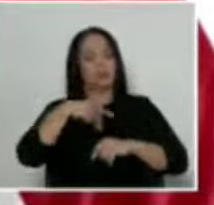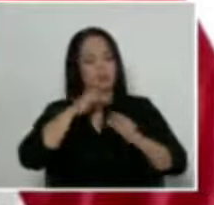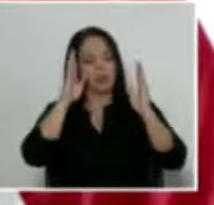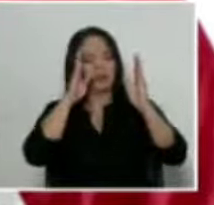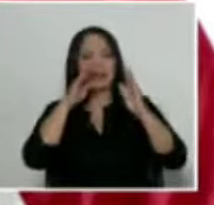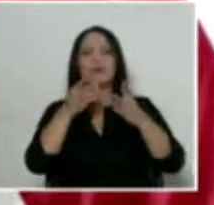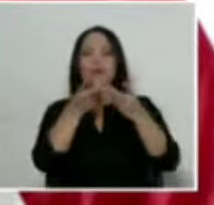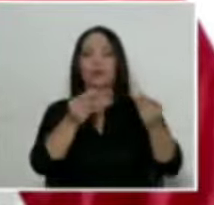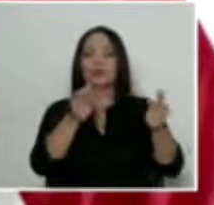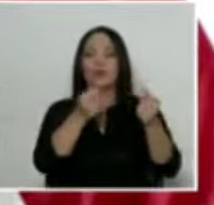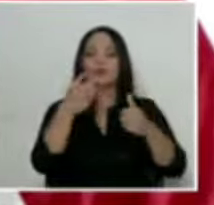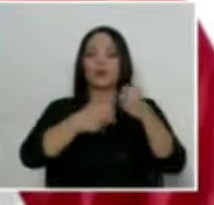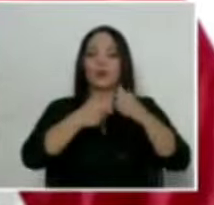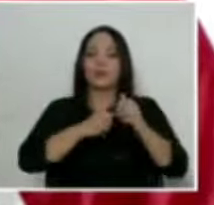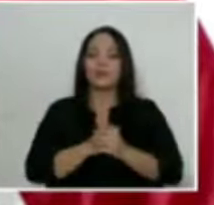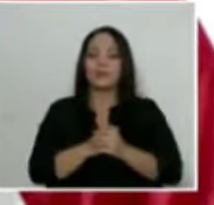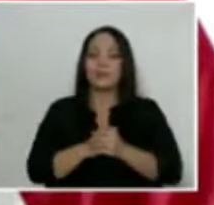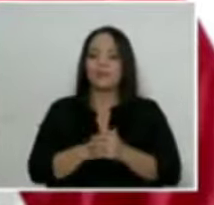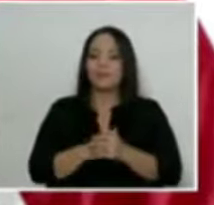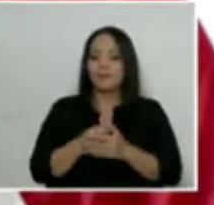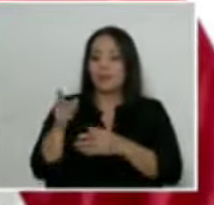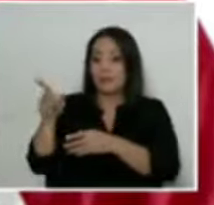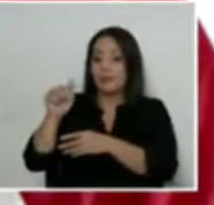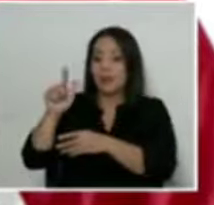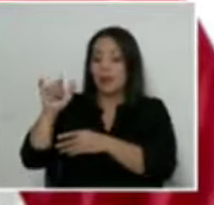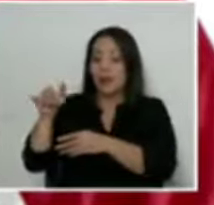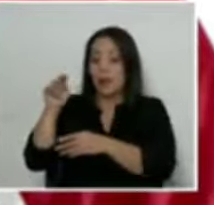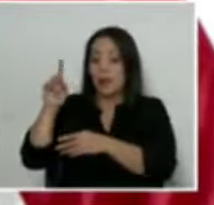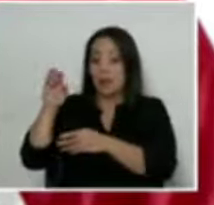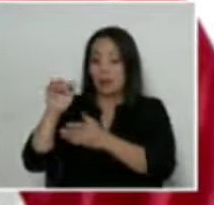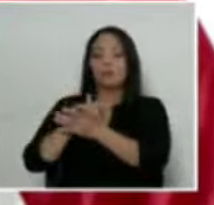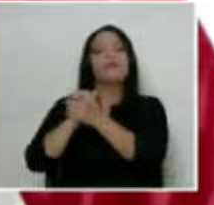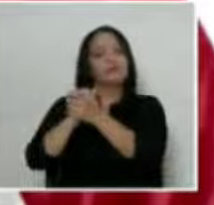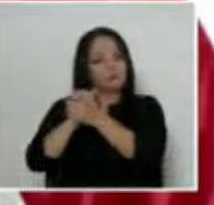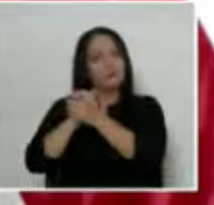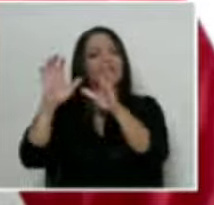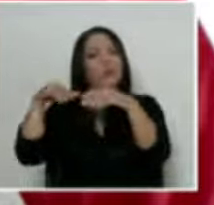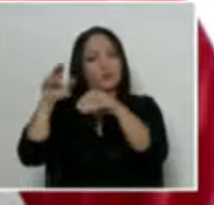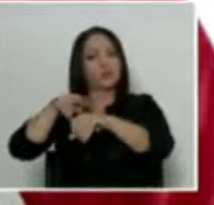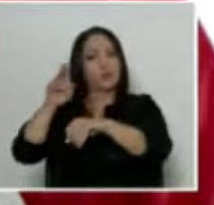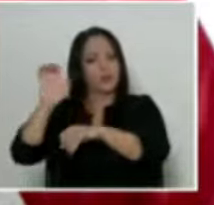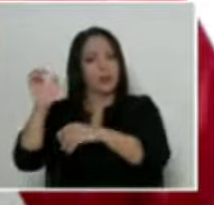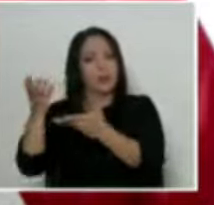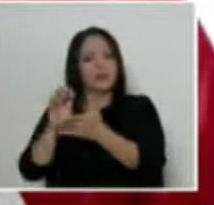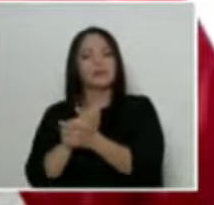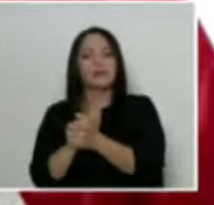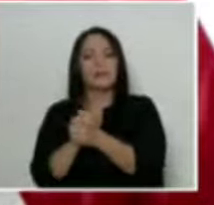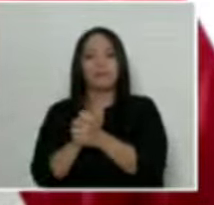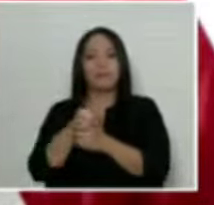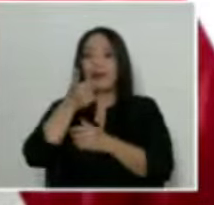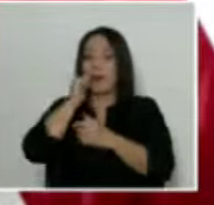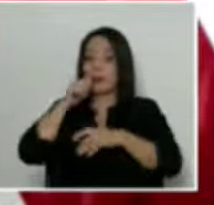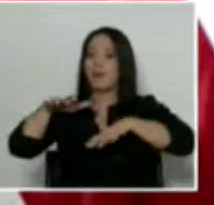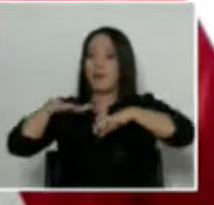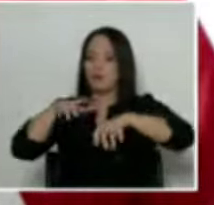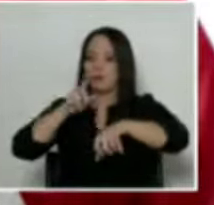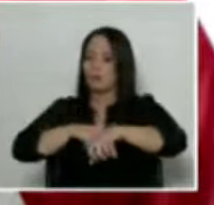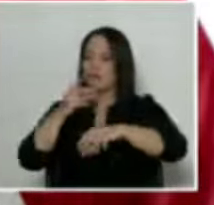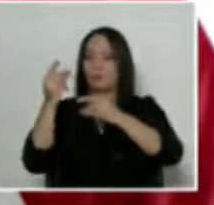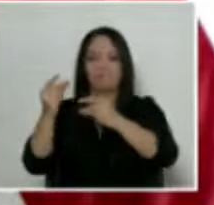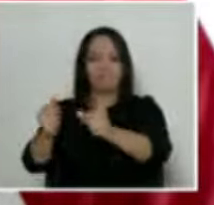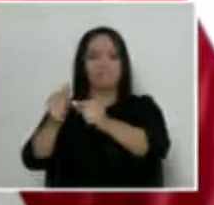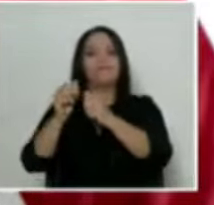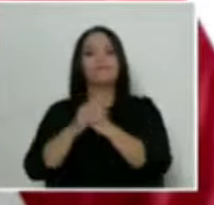No sé, don Alejandro, felicitaciones a la Comisión Nacional de Emergencia que actuó ayer en tiempo récord.